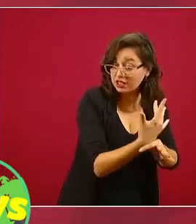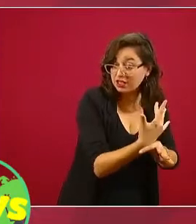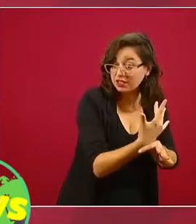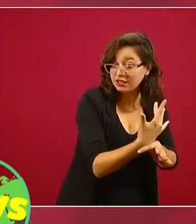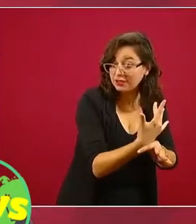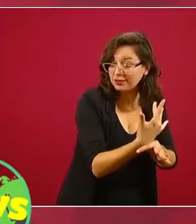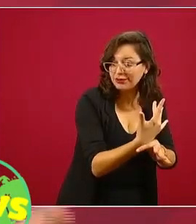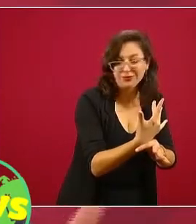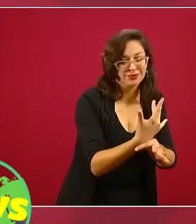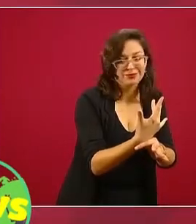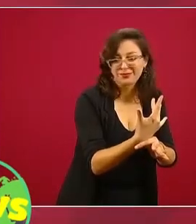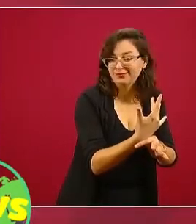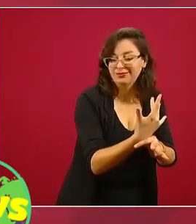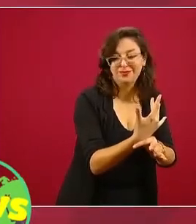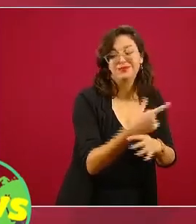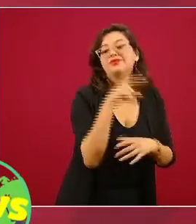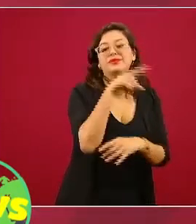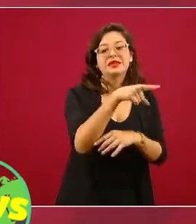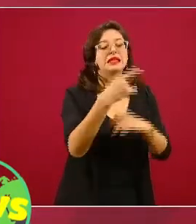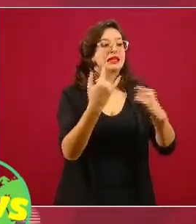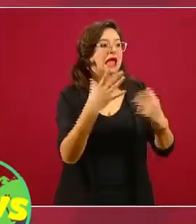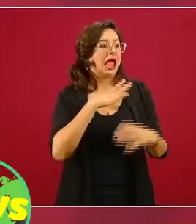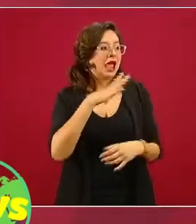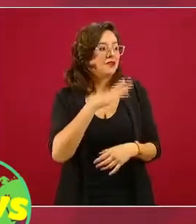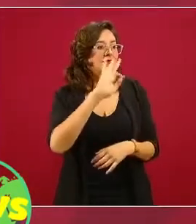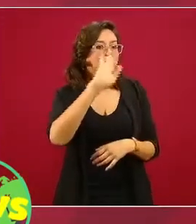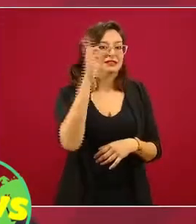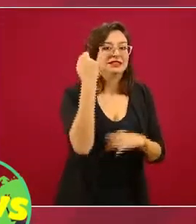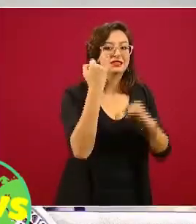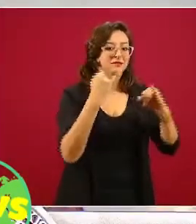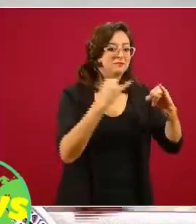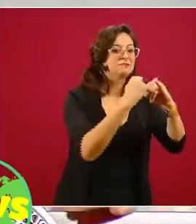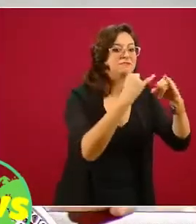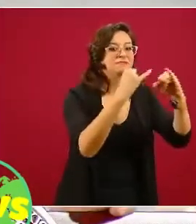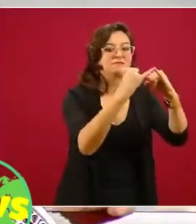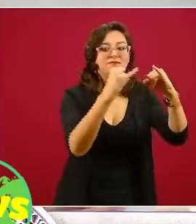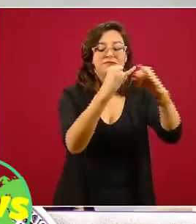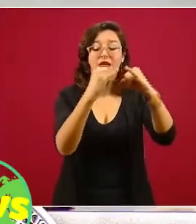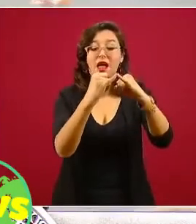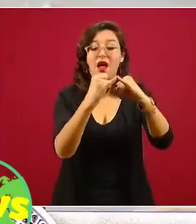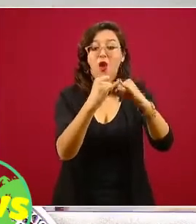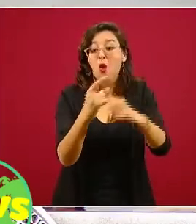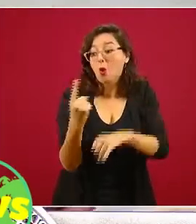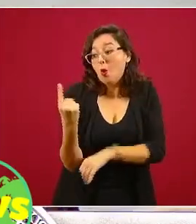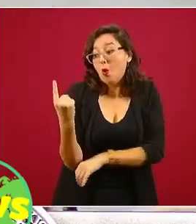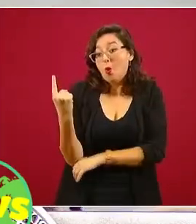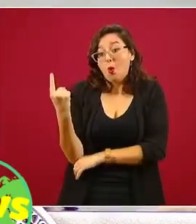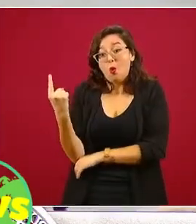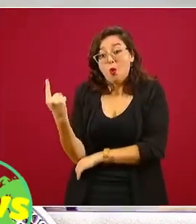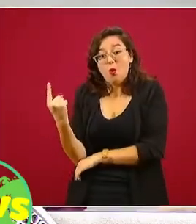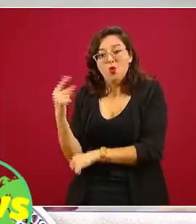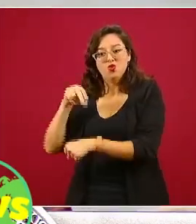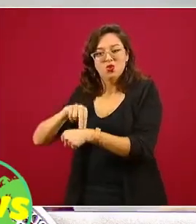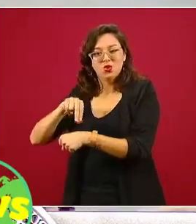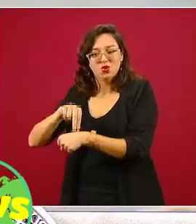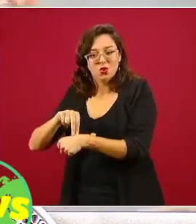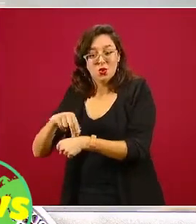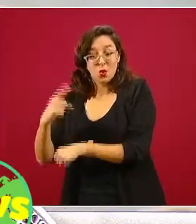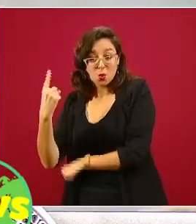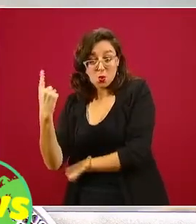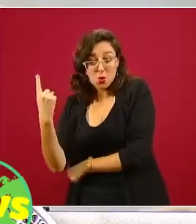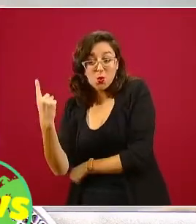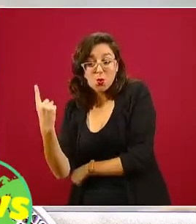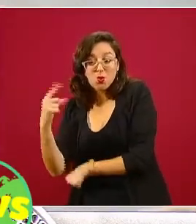facultades, institutos. Y usted no está diciendo que hay un médico de nombre Jorge Barucho,